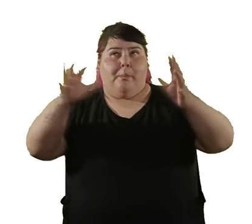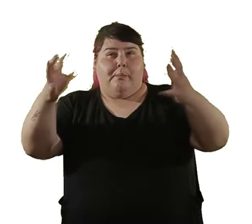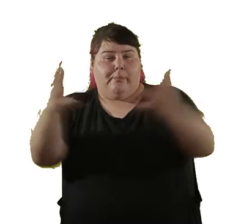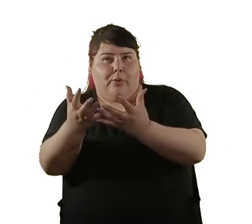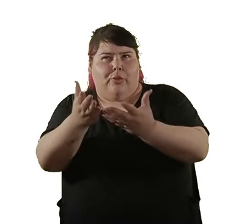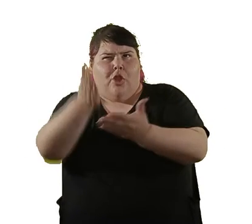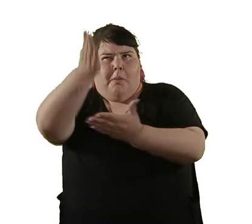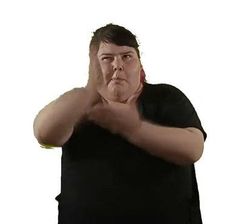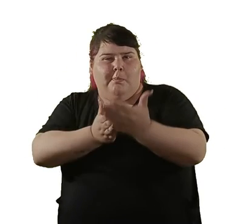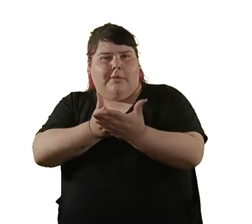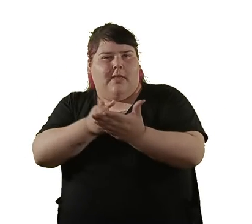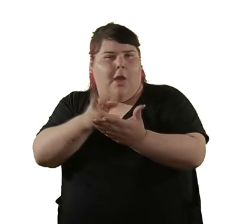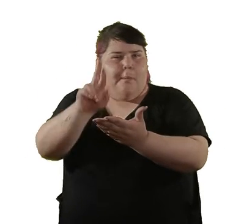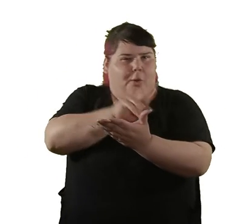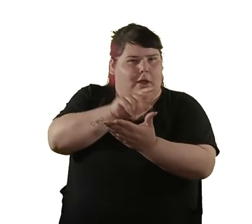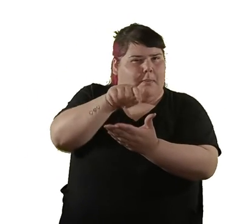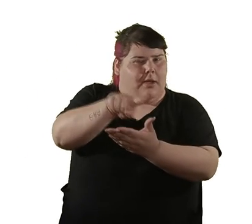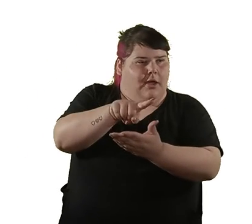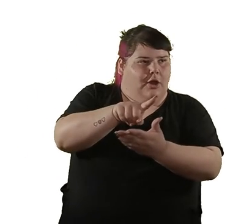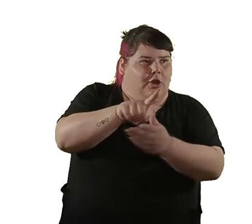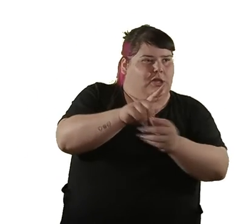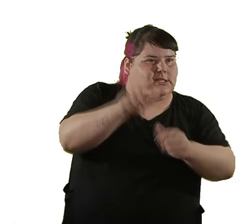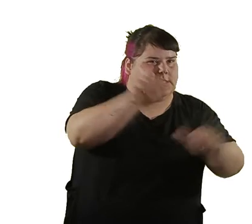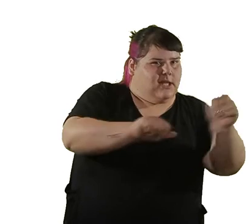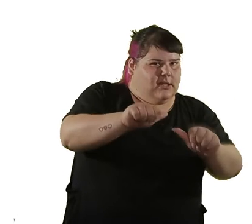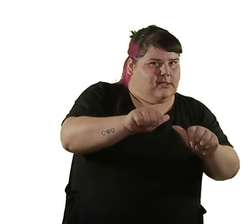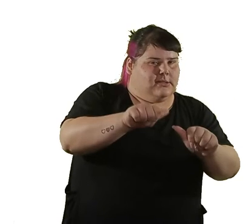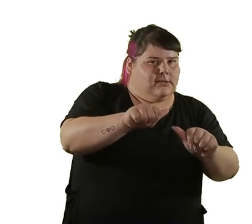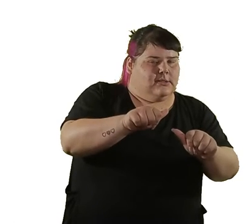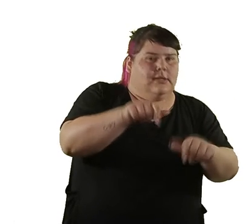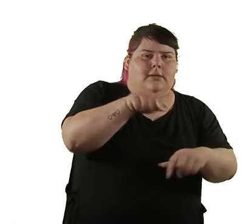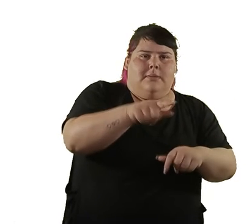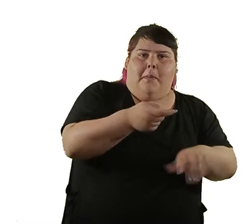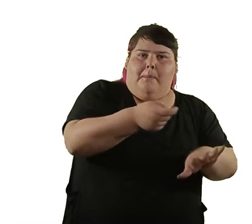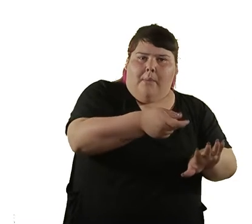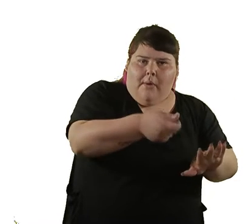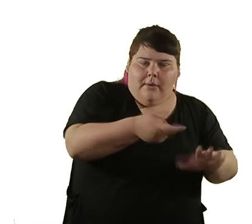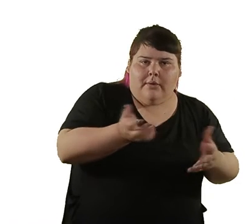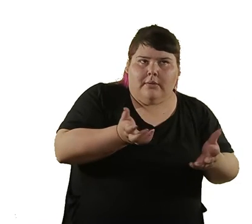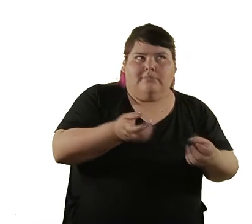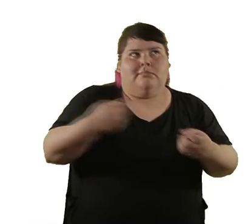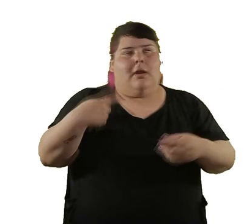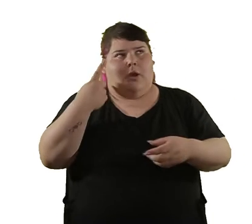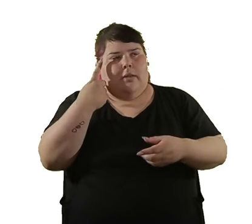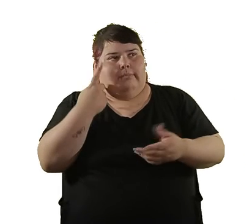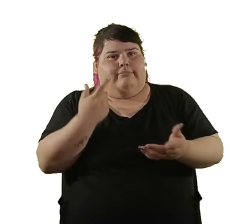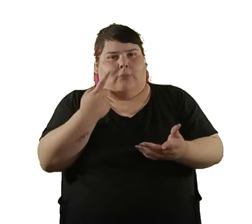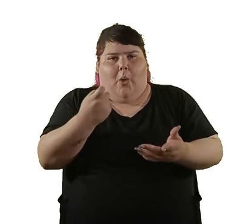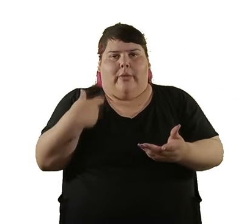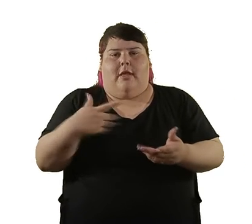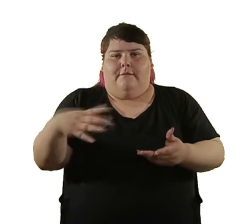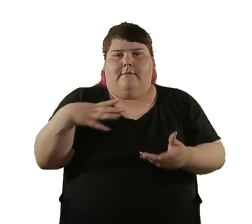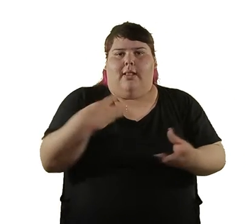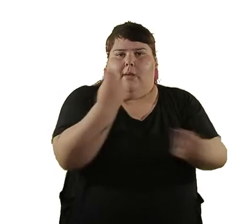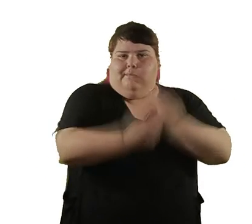solamente estamos representadas en ciencia menos de un tercio. Eso ya es poco. Entonces, por un lado decimos, bueno, acá faltan mujeres. Después podemos hilar un poco más